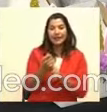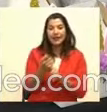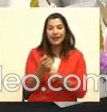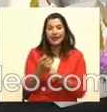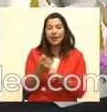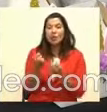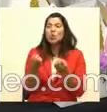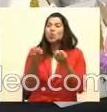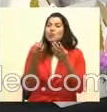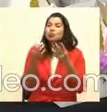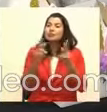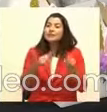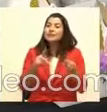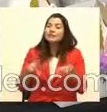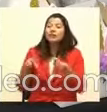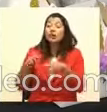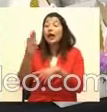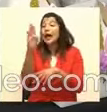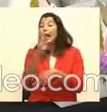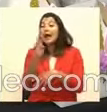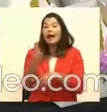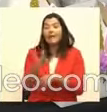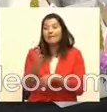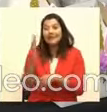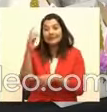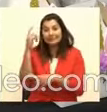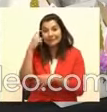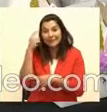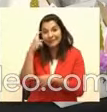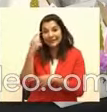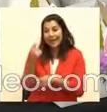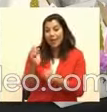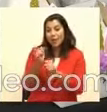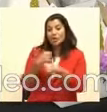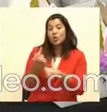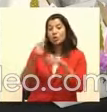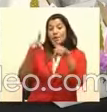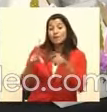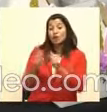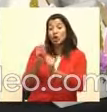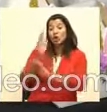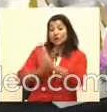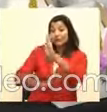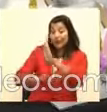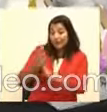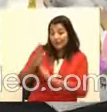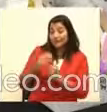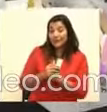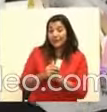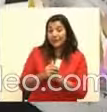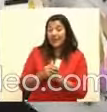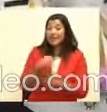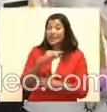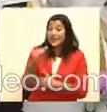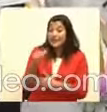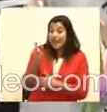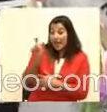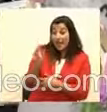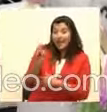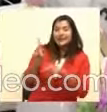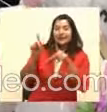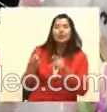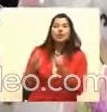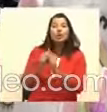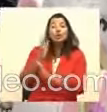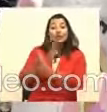muchas personas jamás se imaginarían que las está haciendo una persona con discapacidad y que esa persona con discapacidad con este